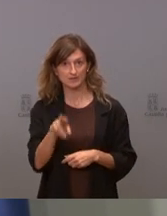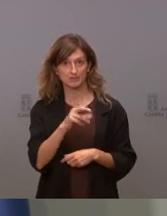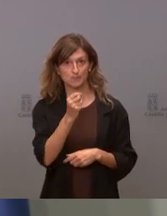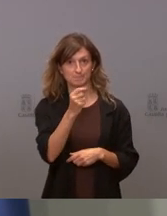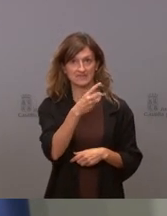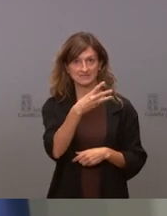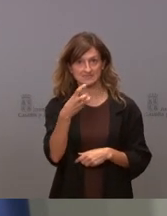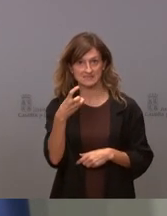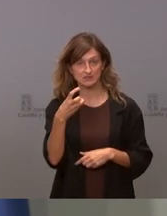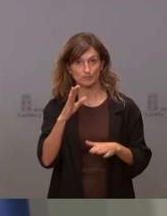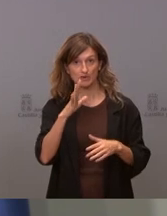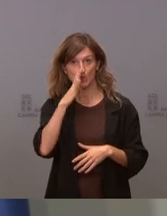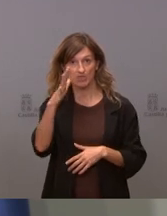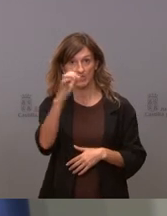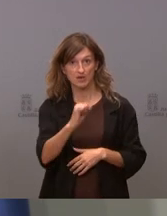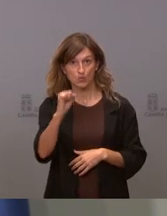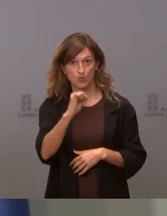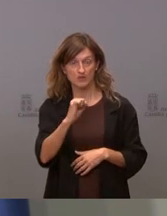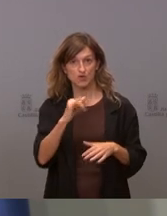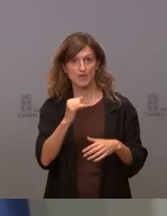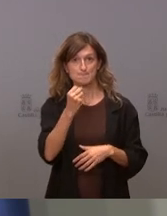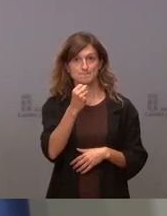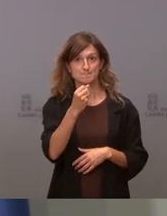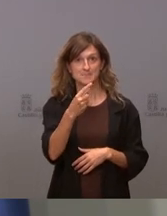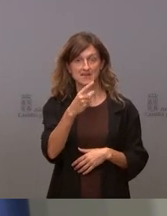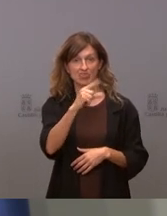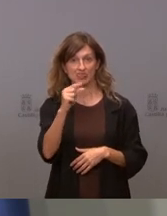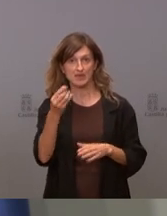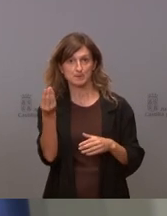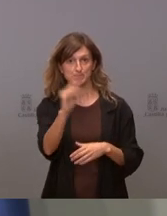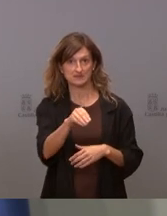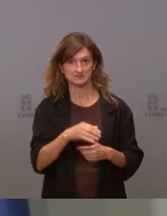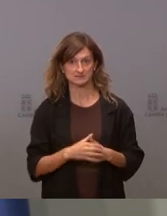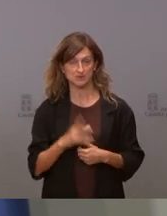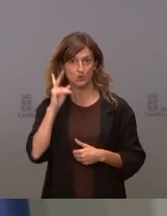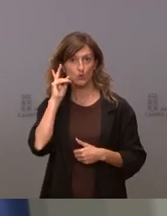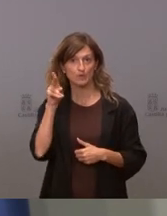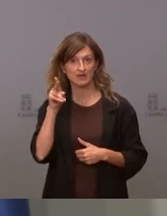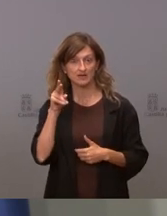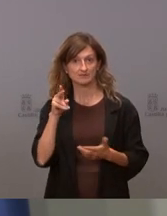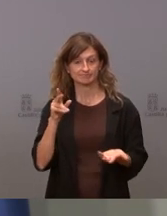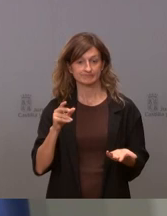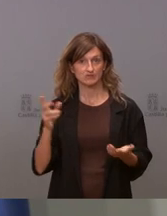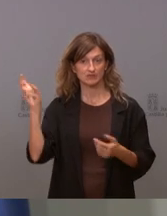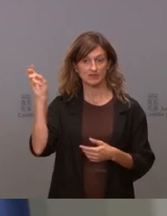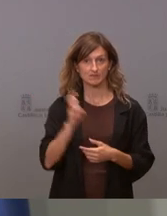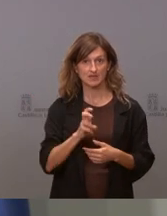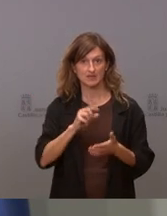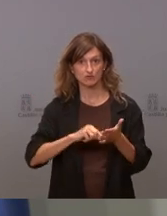pero es que dentro de 5 años son 1100 más los que se van a jubilar y no son 1100 los que van a entrar